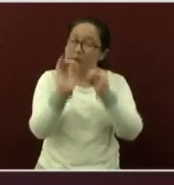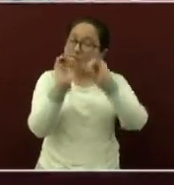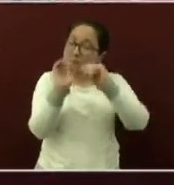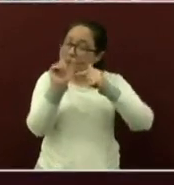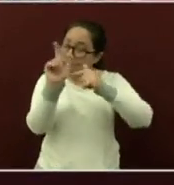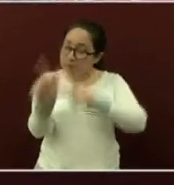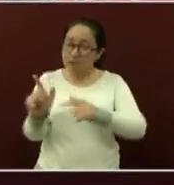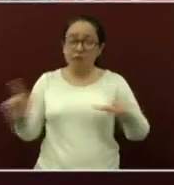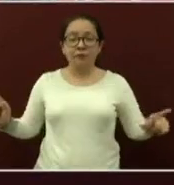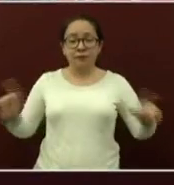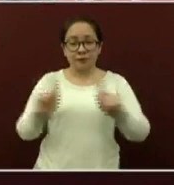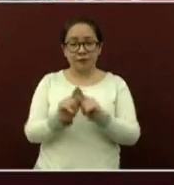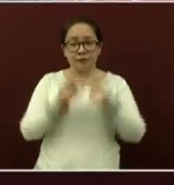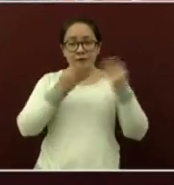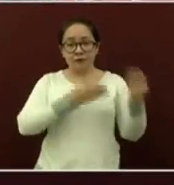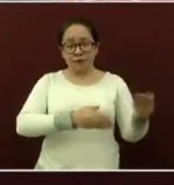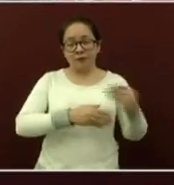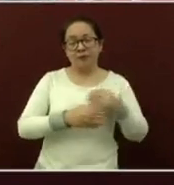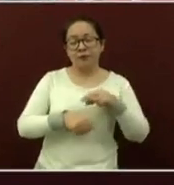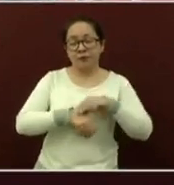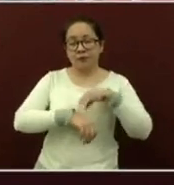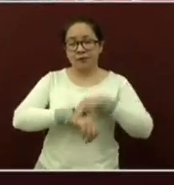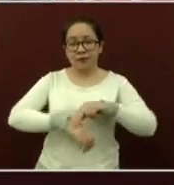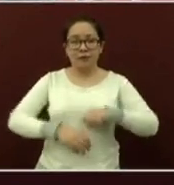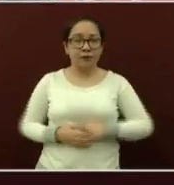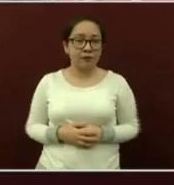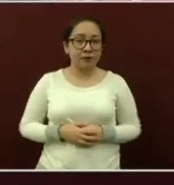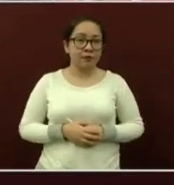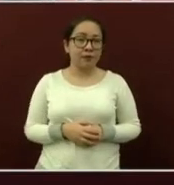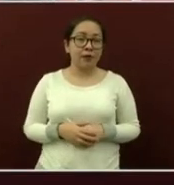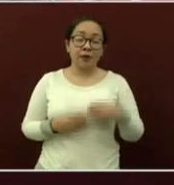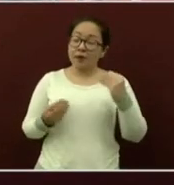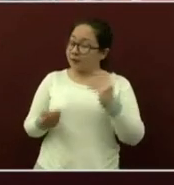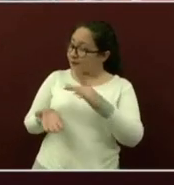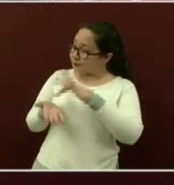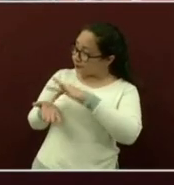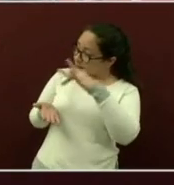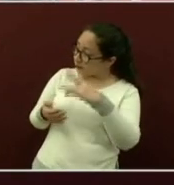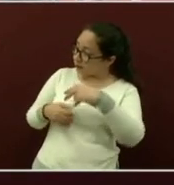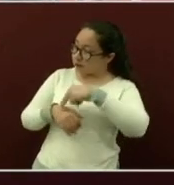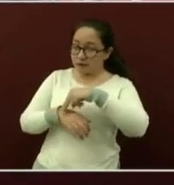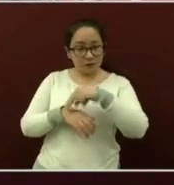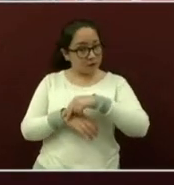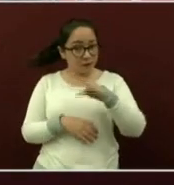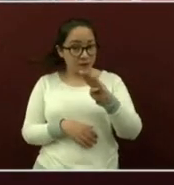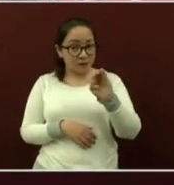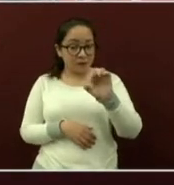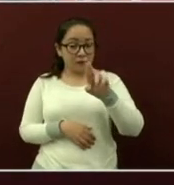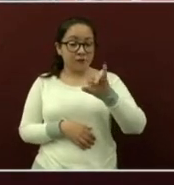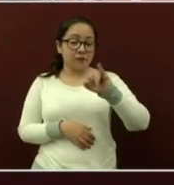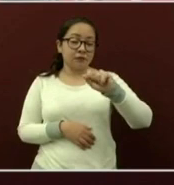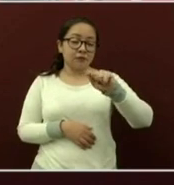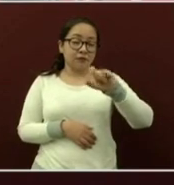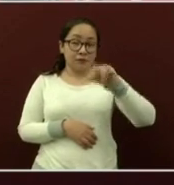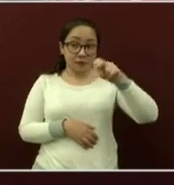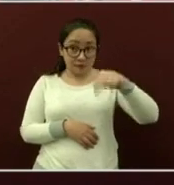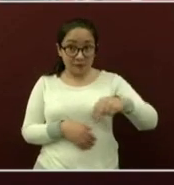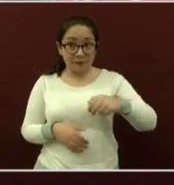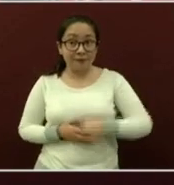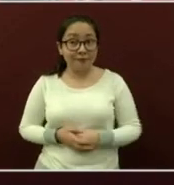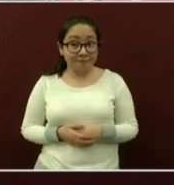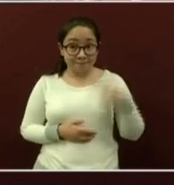Regreso la voz al doctor Roberto Ramos Saloso. Muchísimas gracias, doctor Beristán. Respetable familia